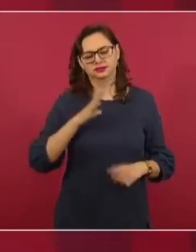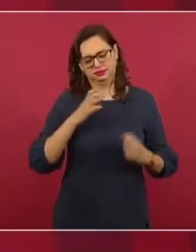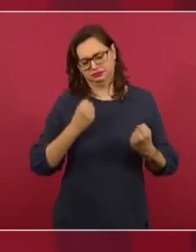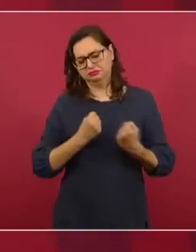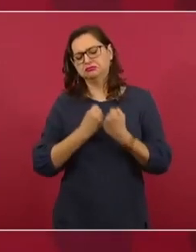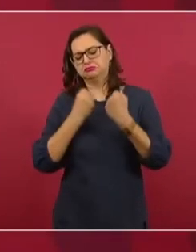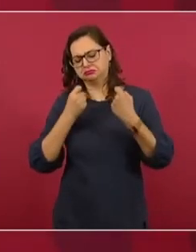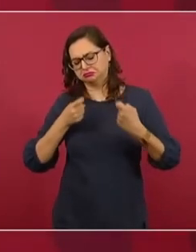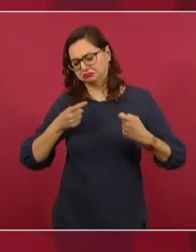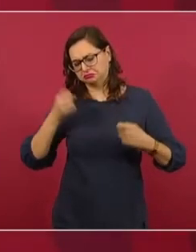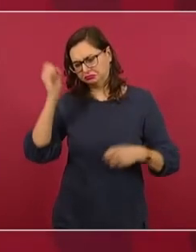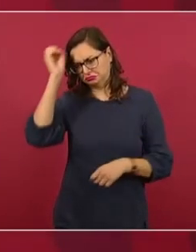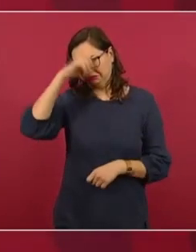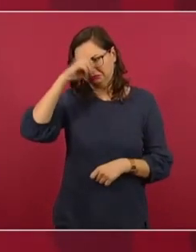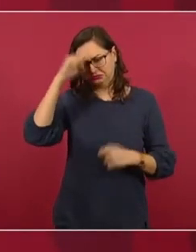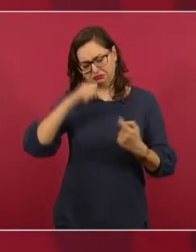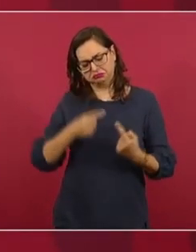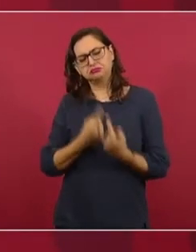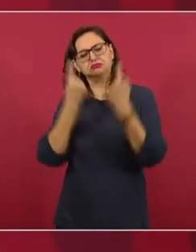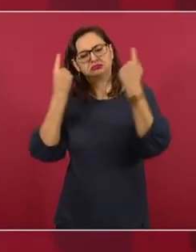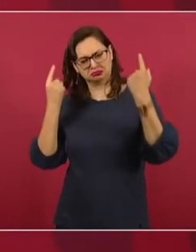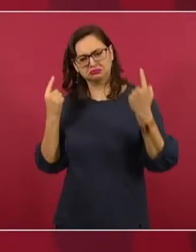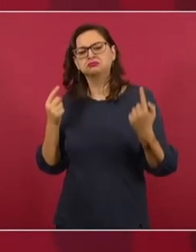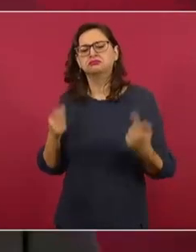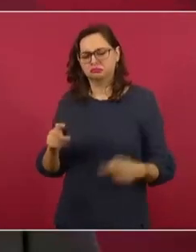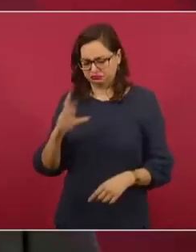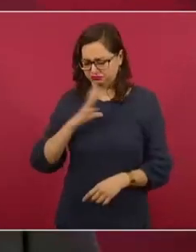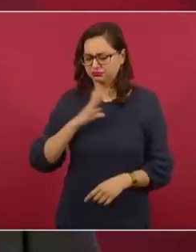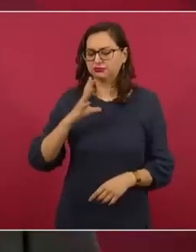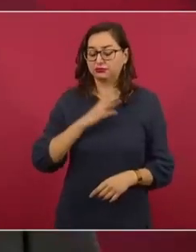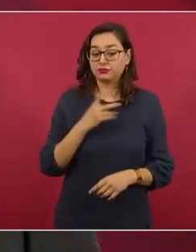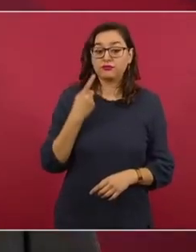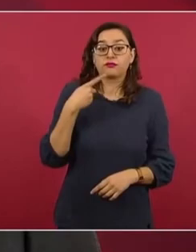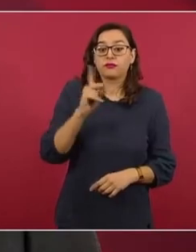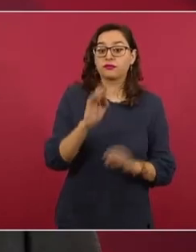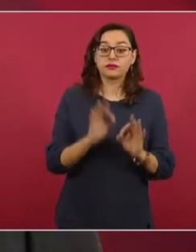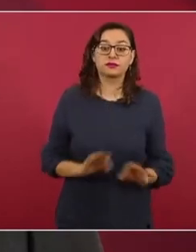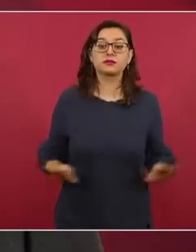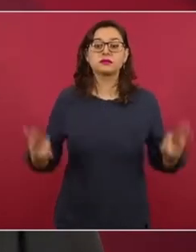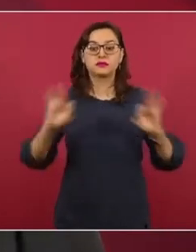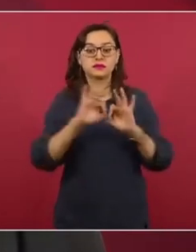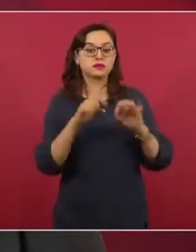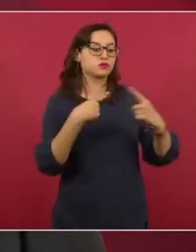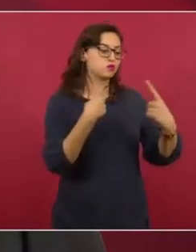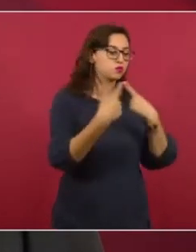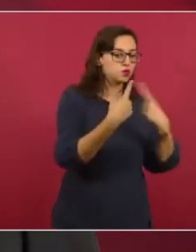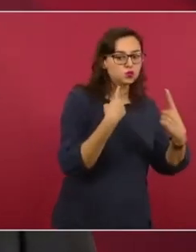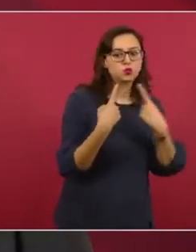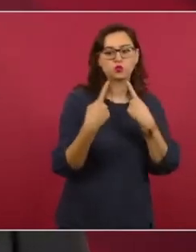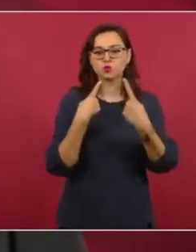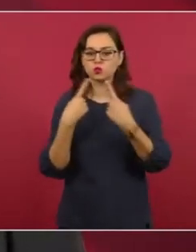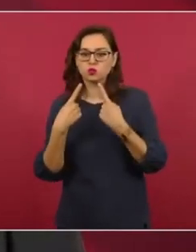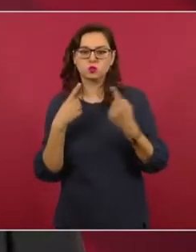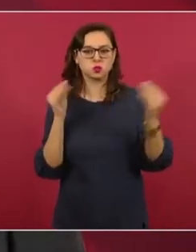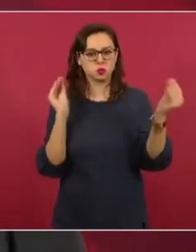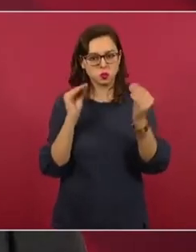debate y argumentar.